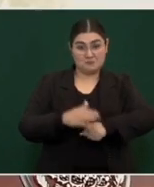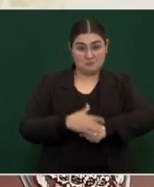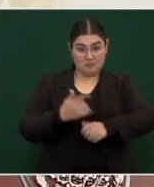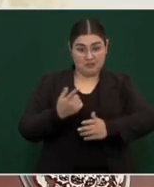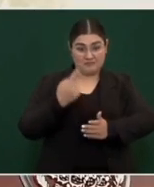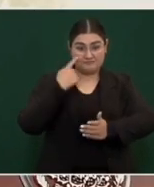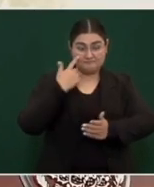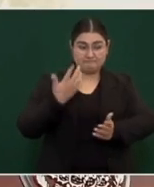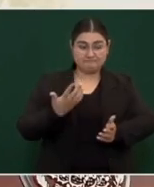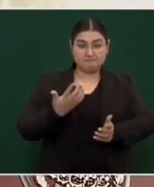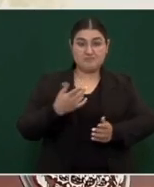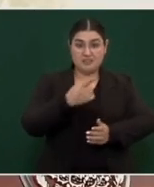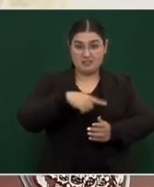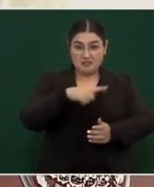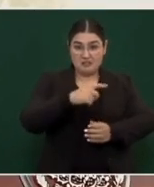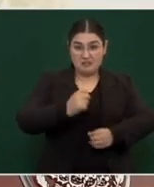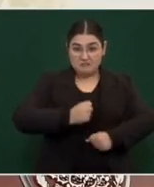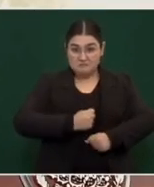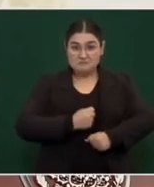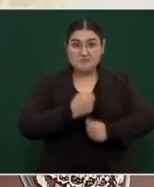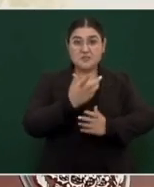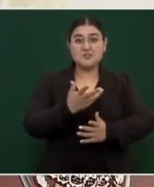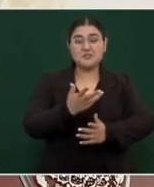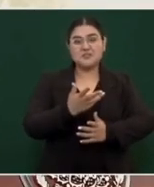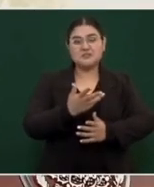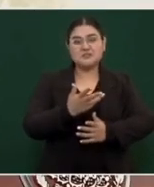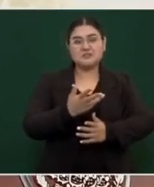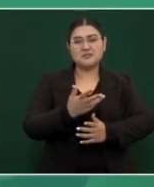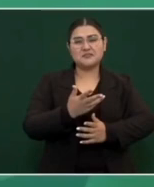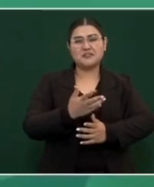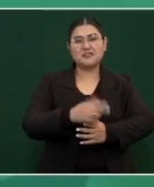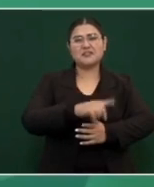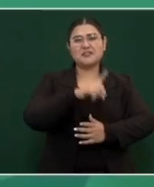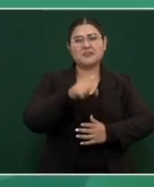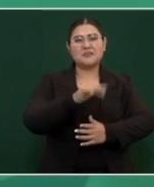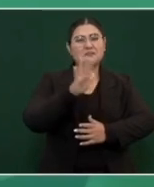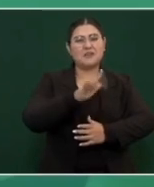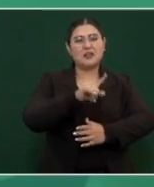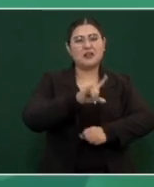dejan de simular,